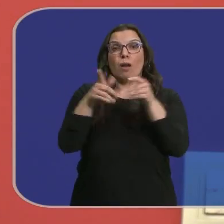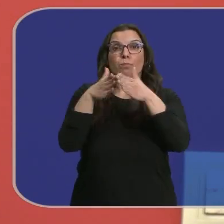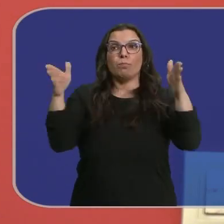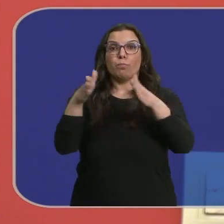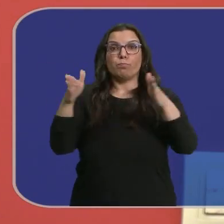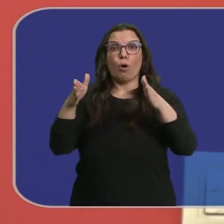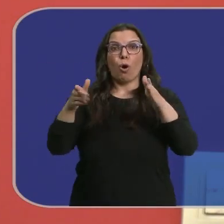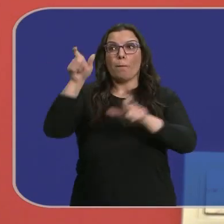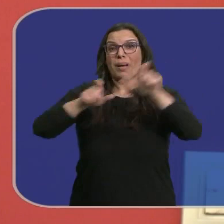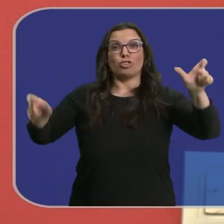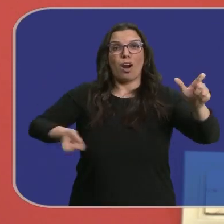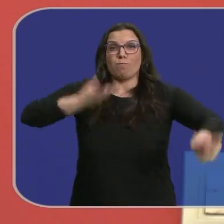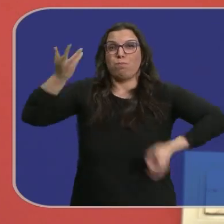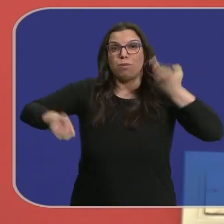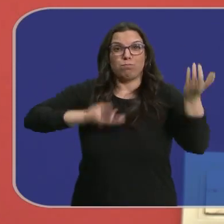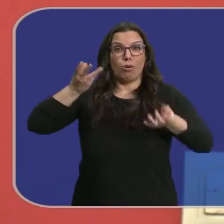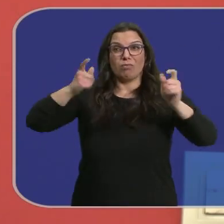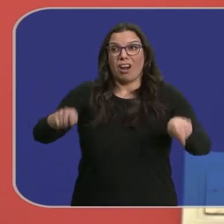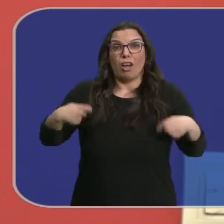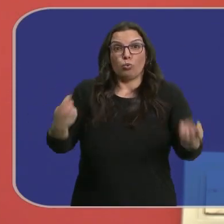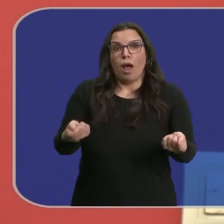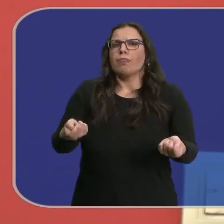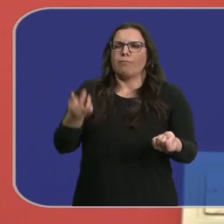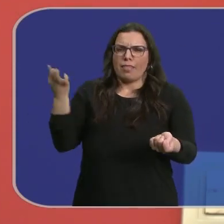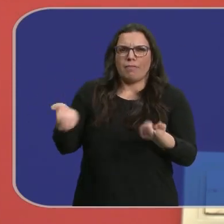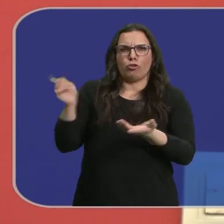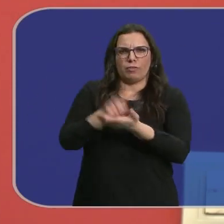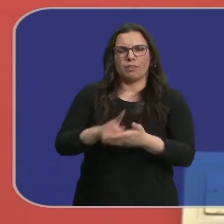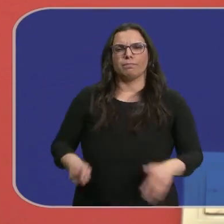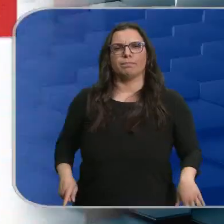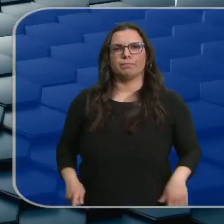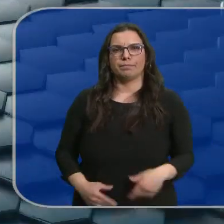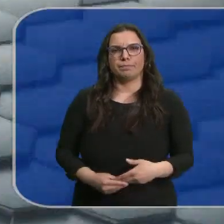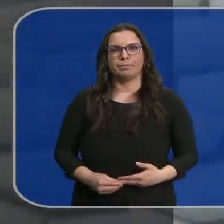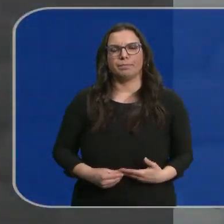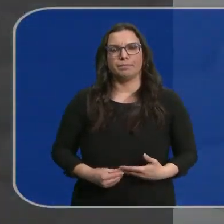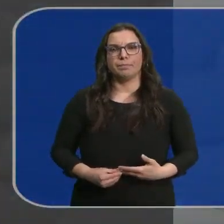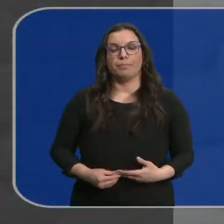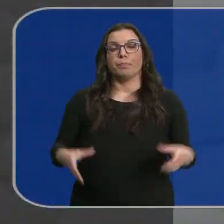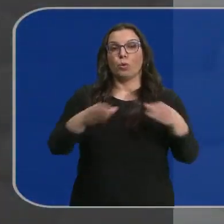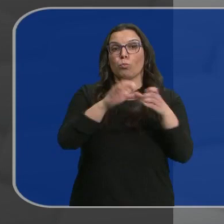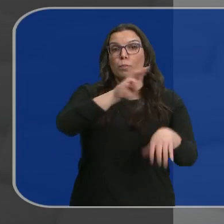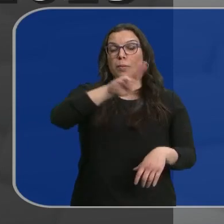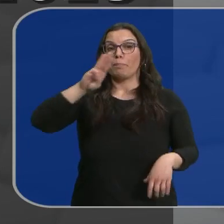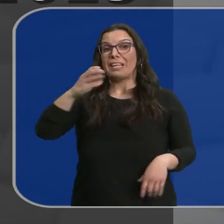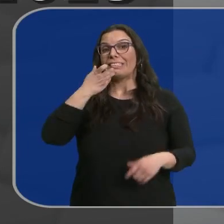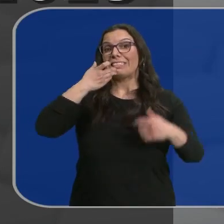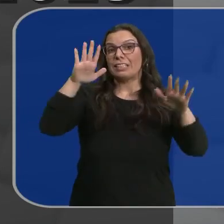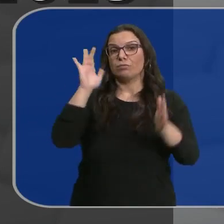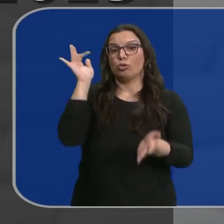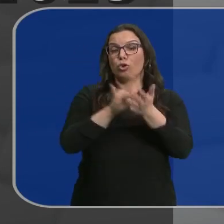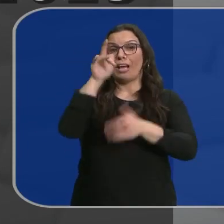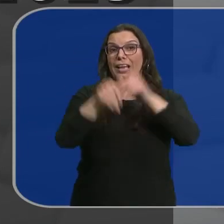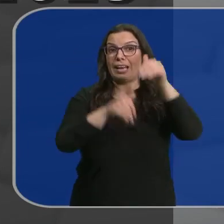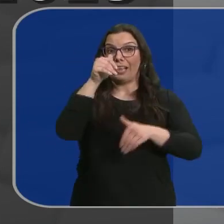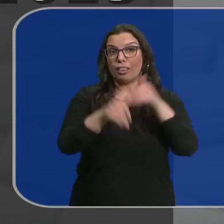manifestación popular y esto es lo que se recupera. El Partido Popular volvería a ganar las